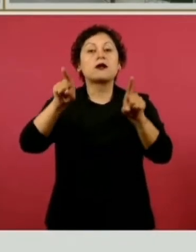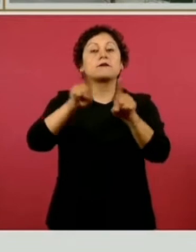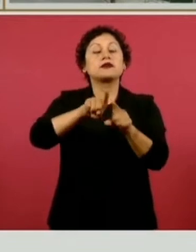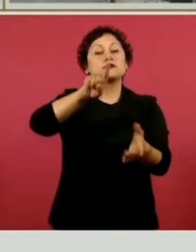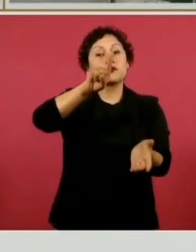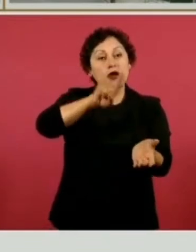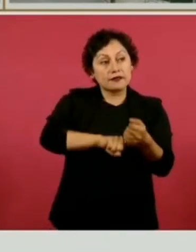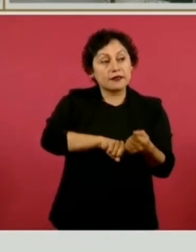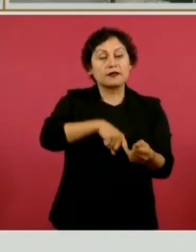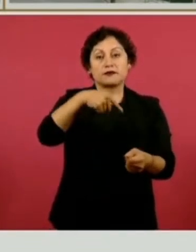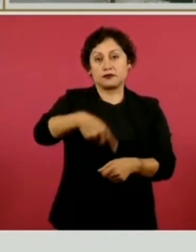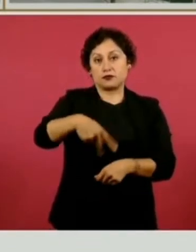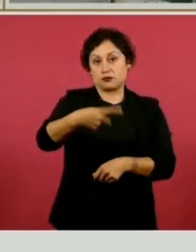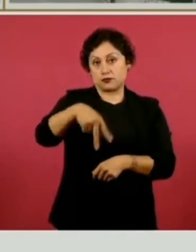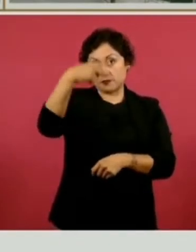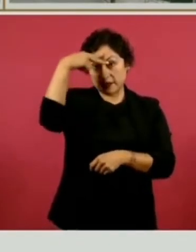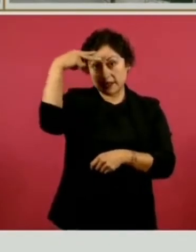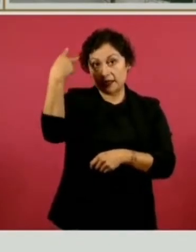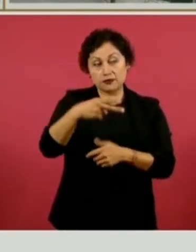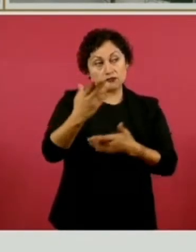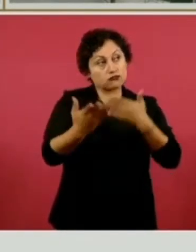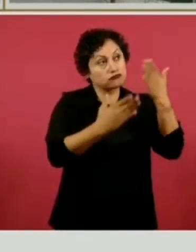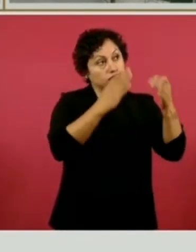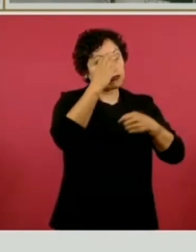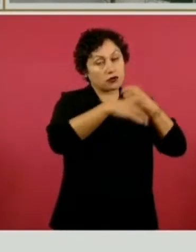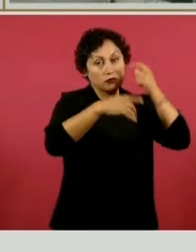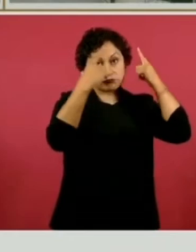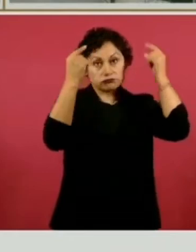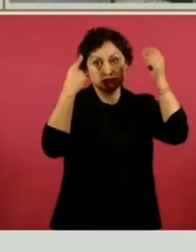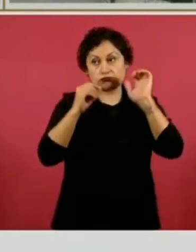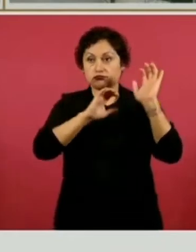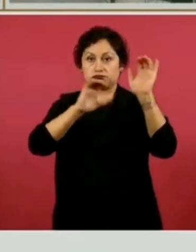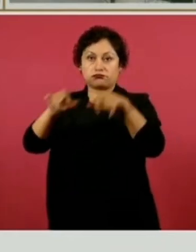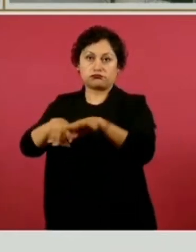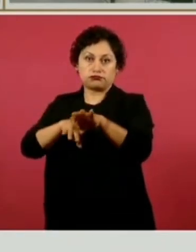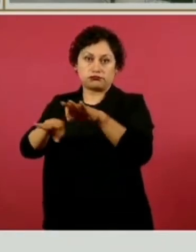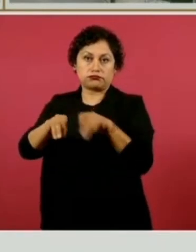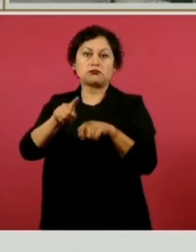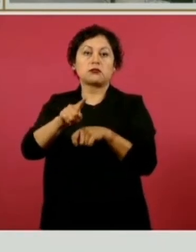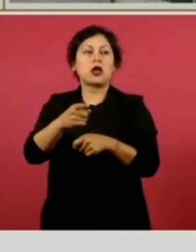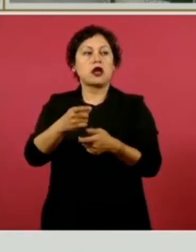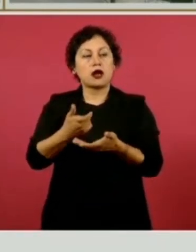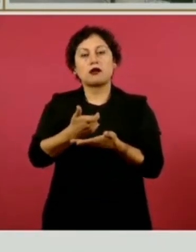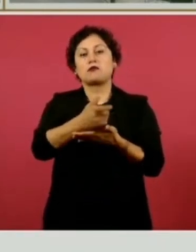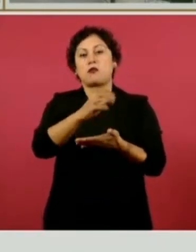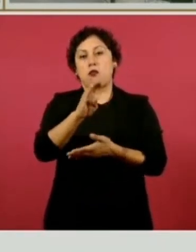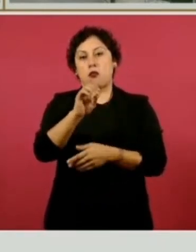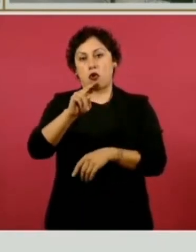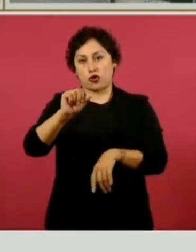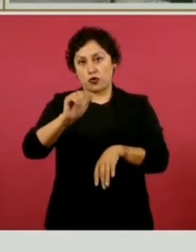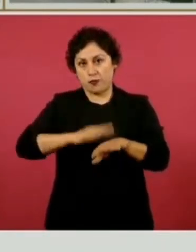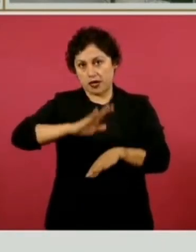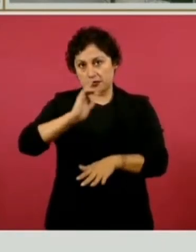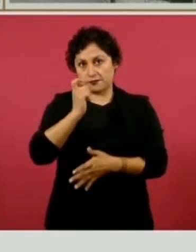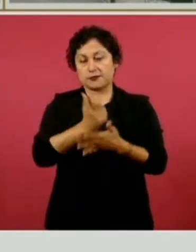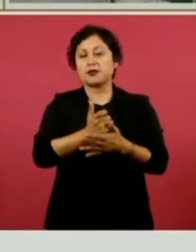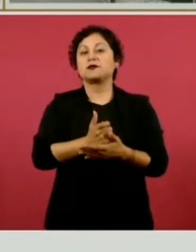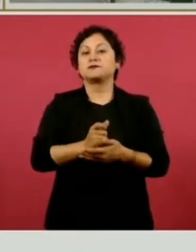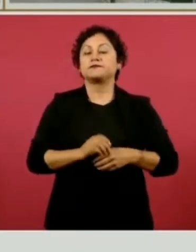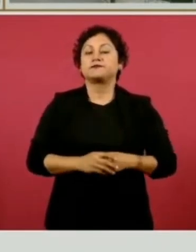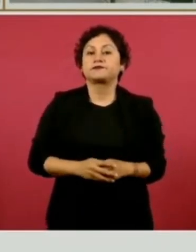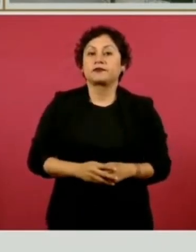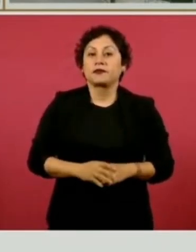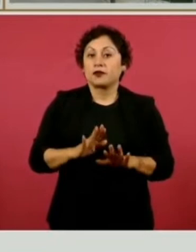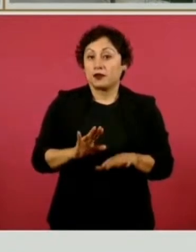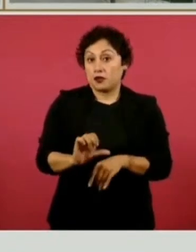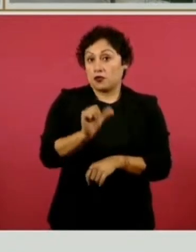hospitales comunitarios con el pago de un bono adicional. Una también importante,